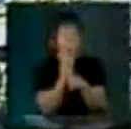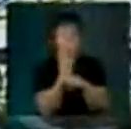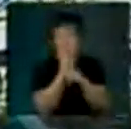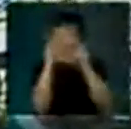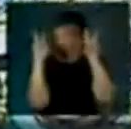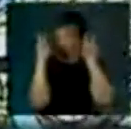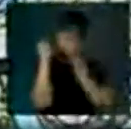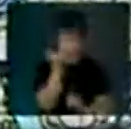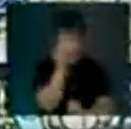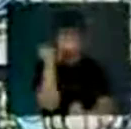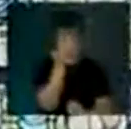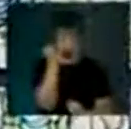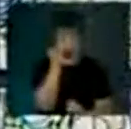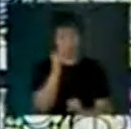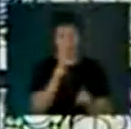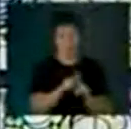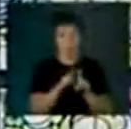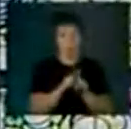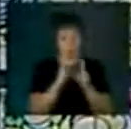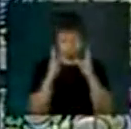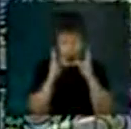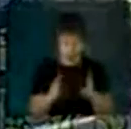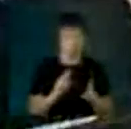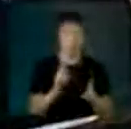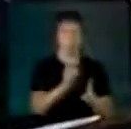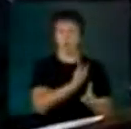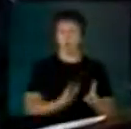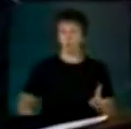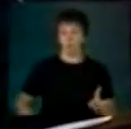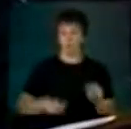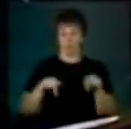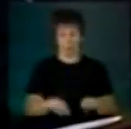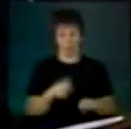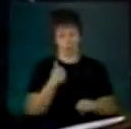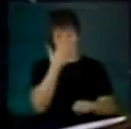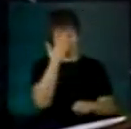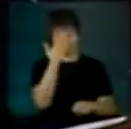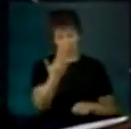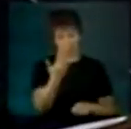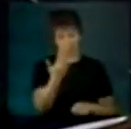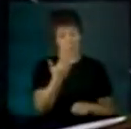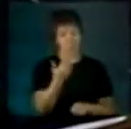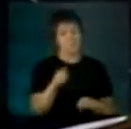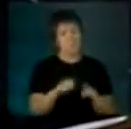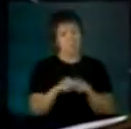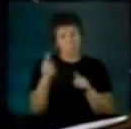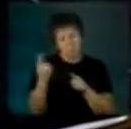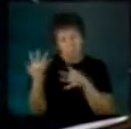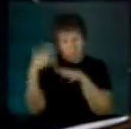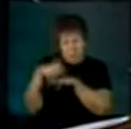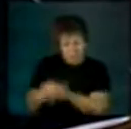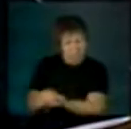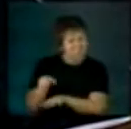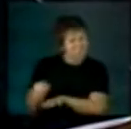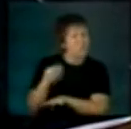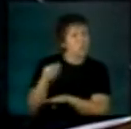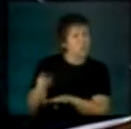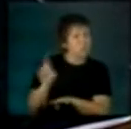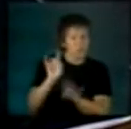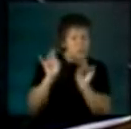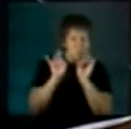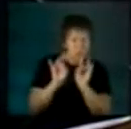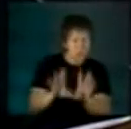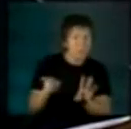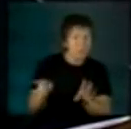en régimen de política de Estado. No lo incluiríamos si solo se tratara de